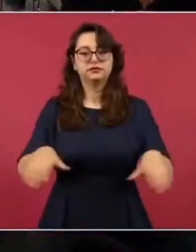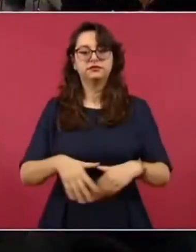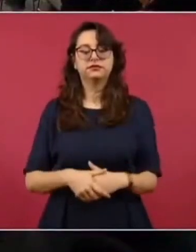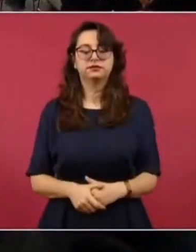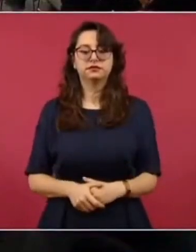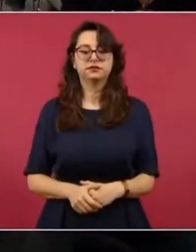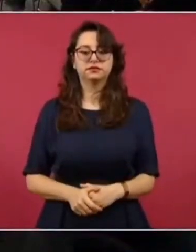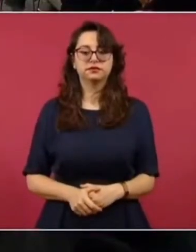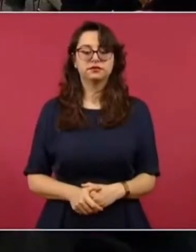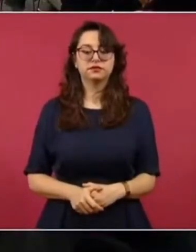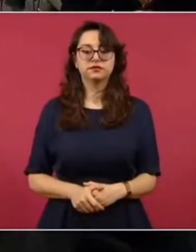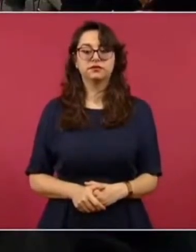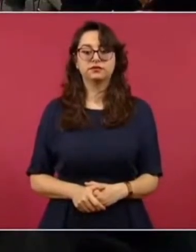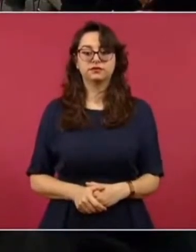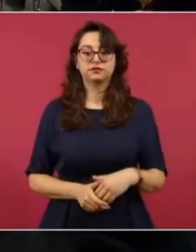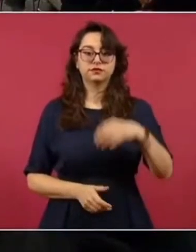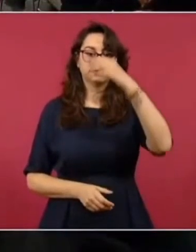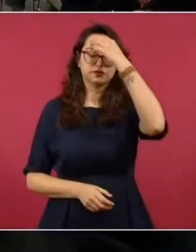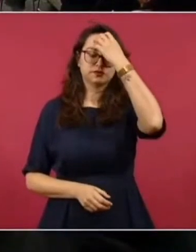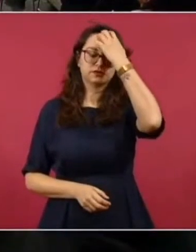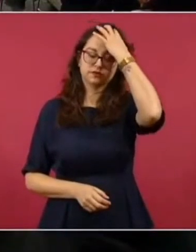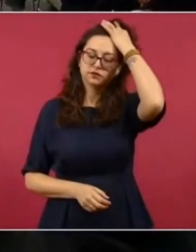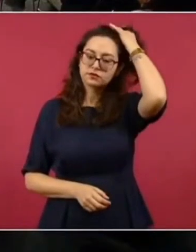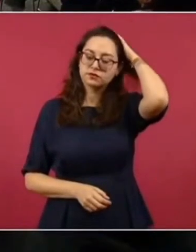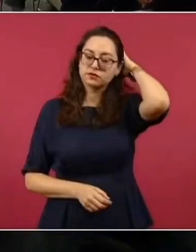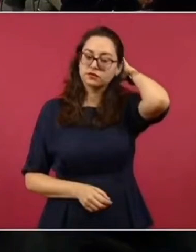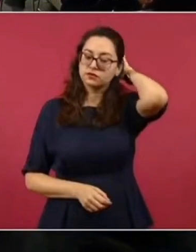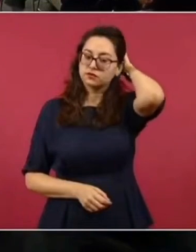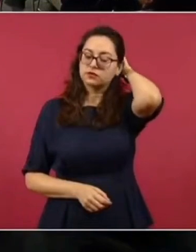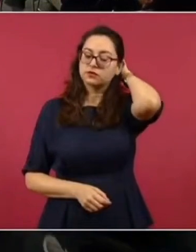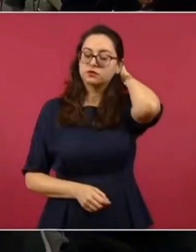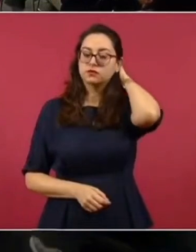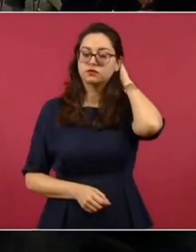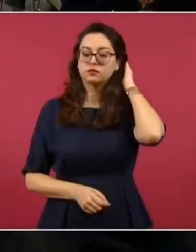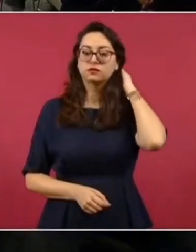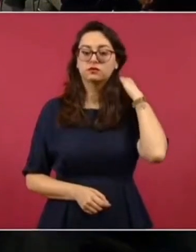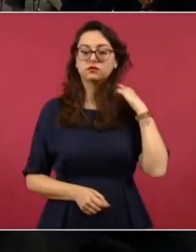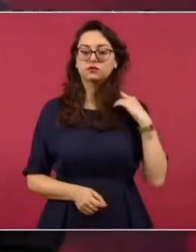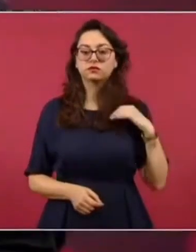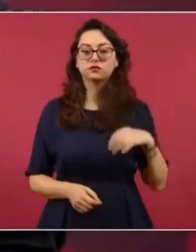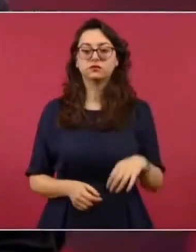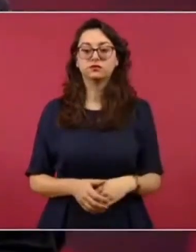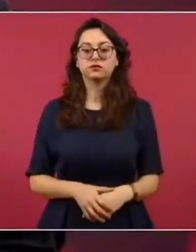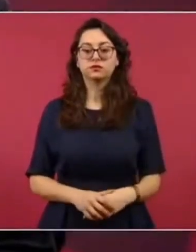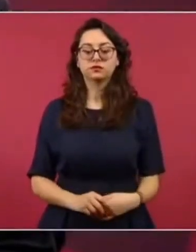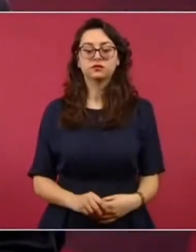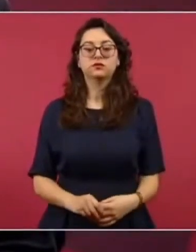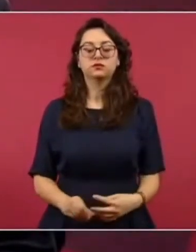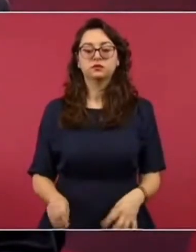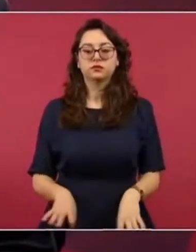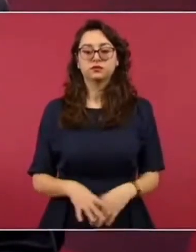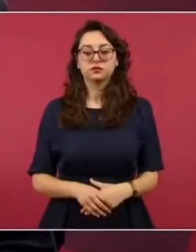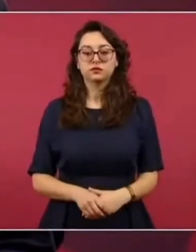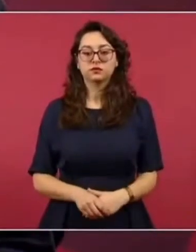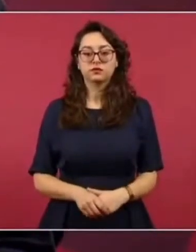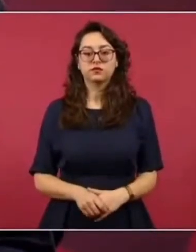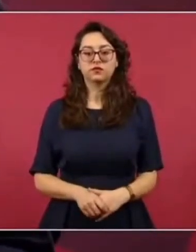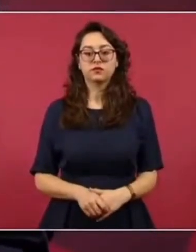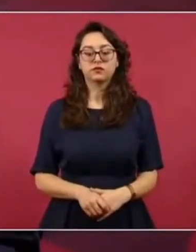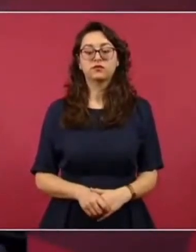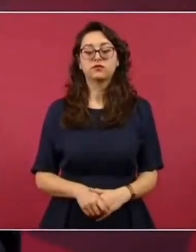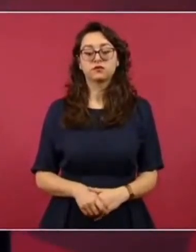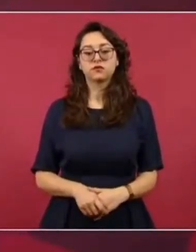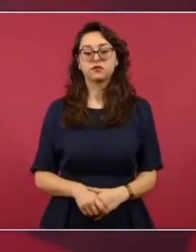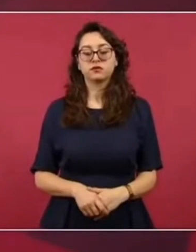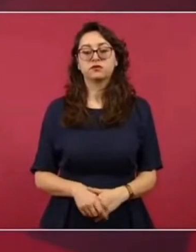Sí, había funcionarios de migración,